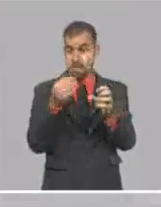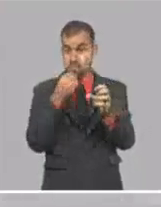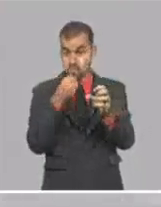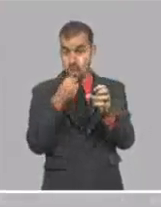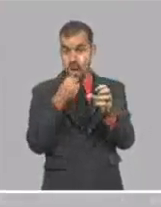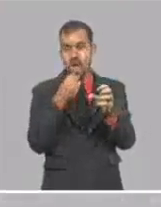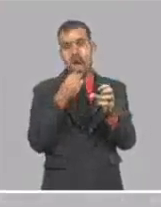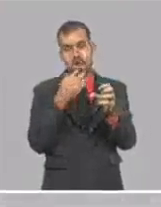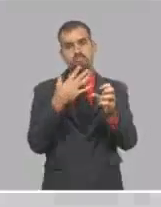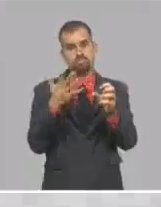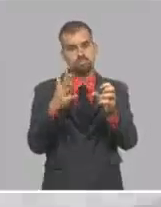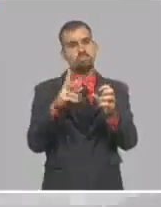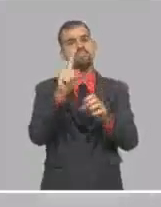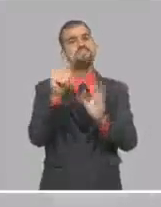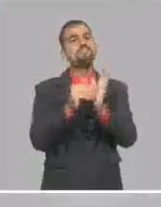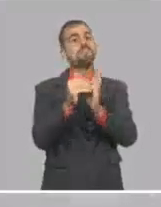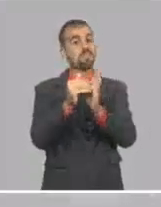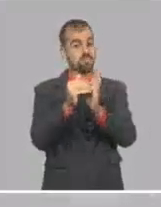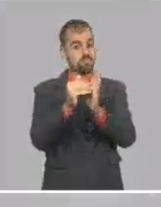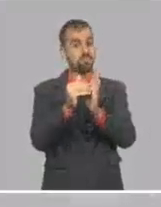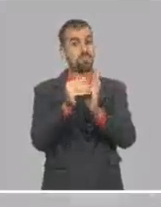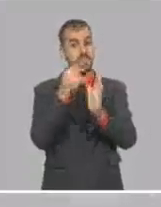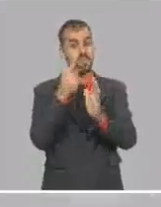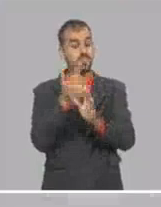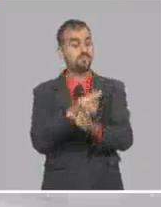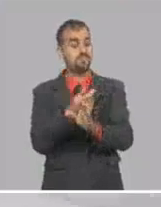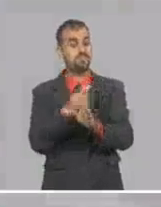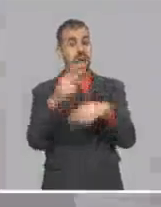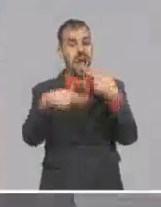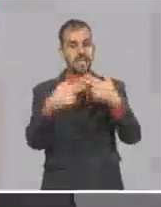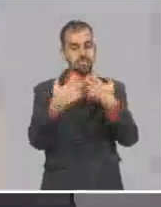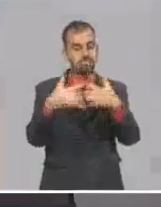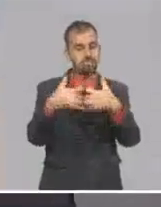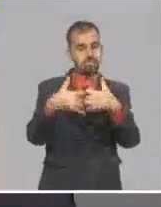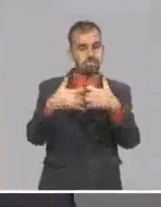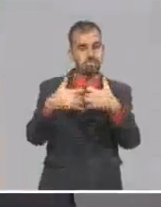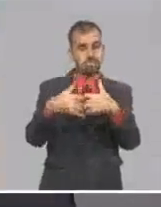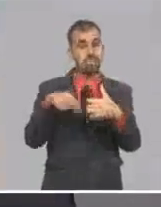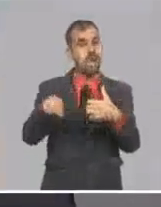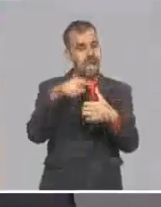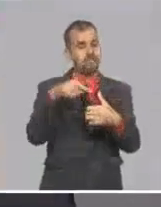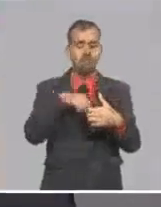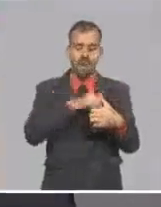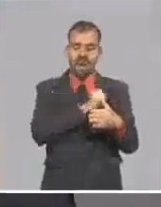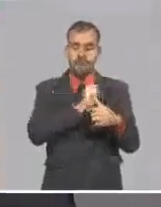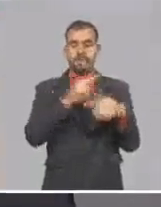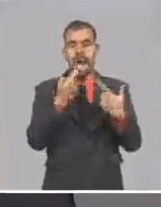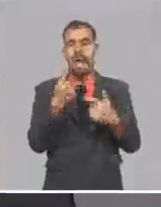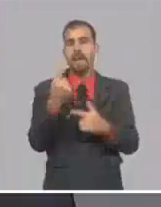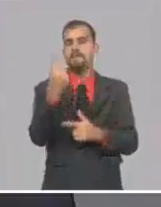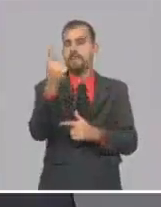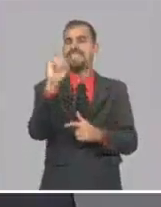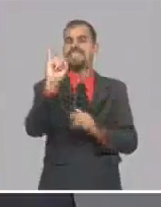O sea que eso realmente es un sueño, pero es un sueño real. Y es un sueño real del primer semestre del año que viene.